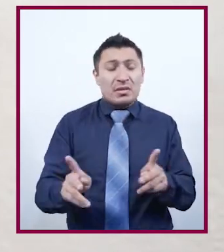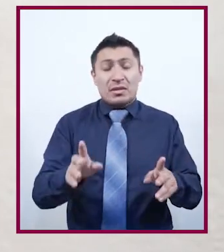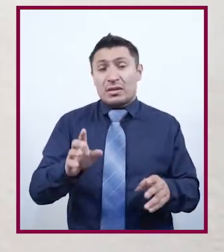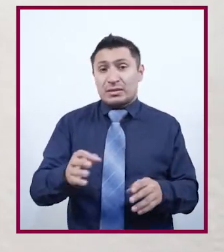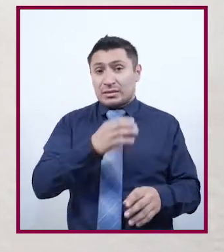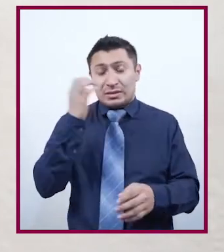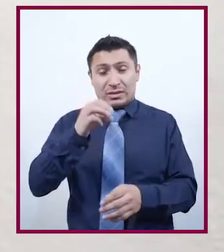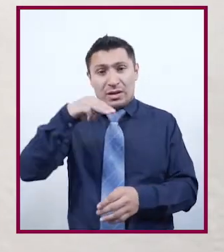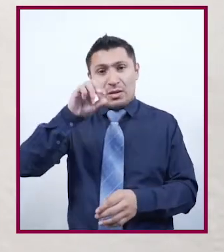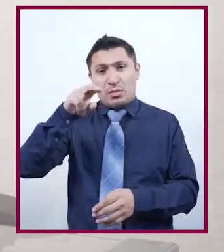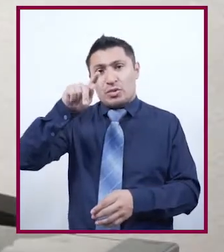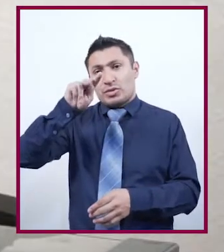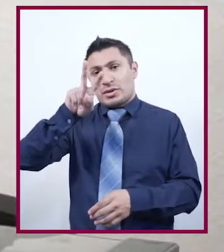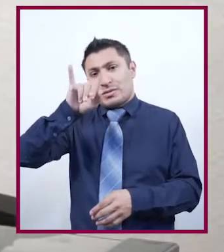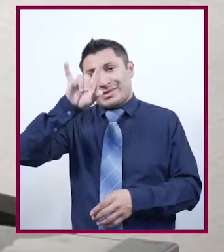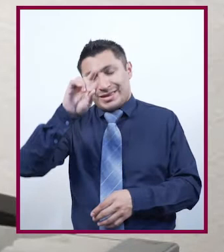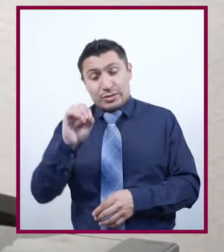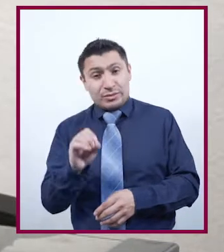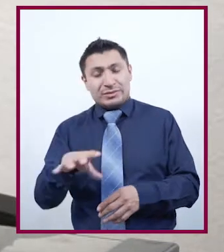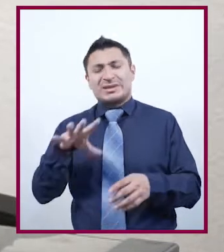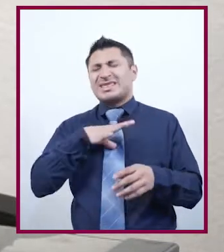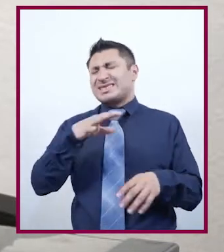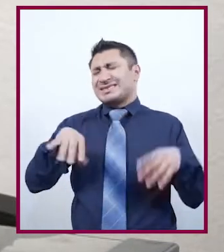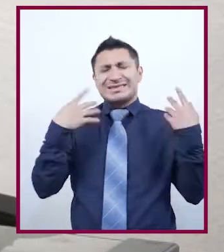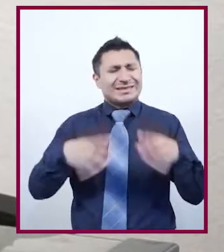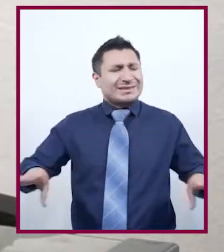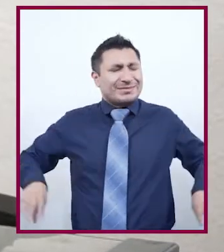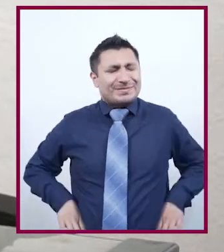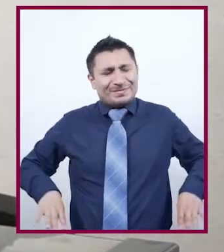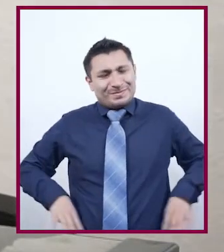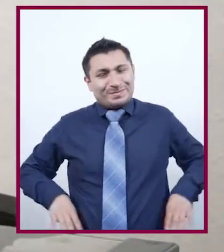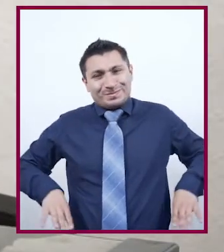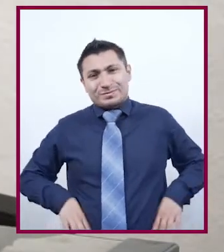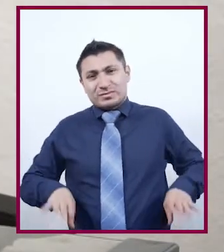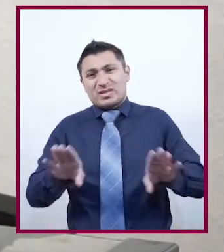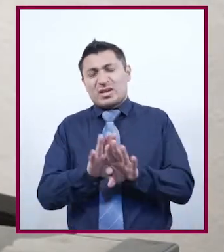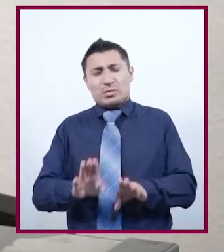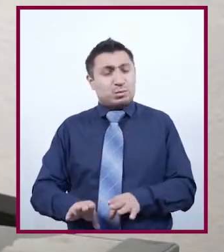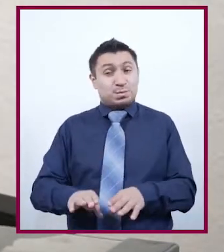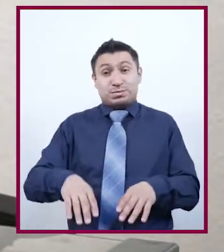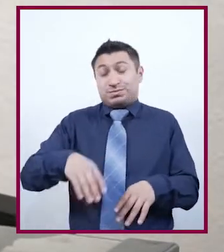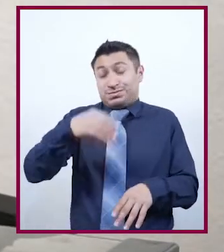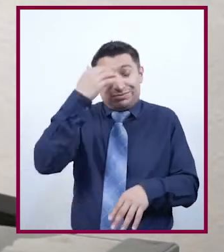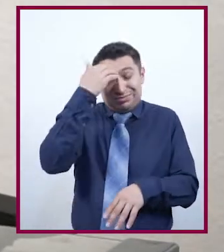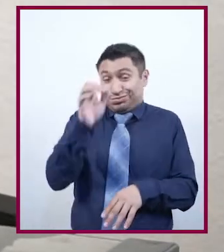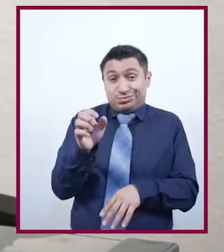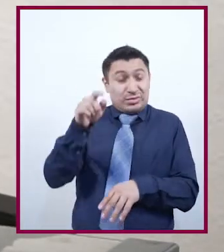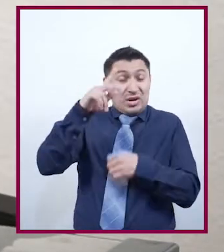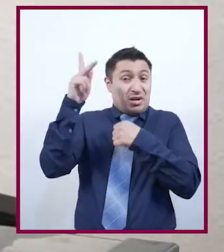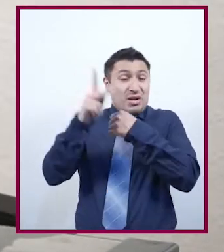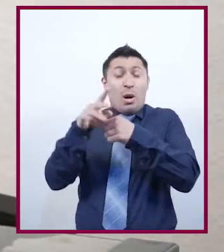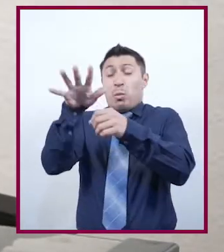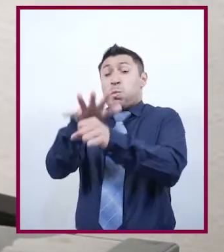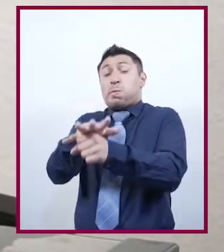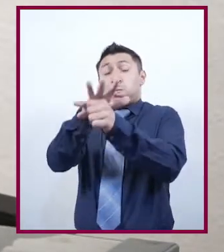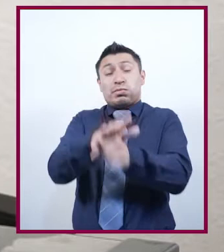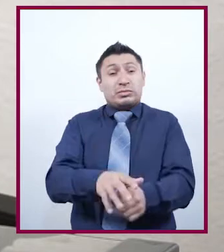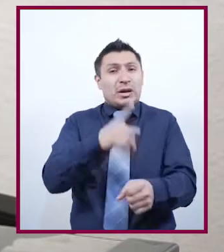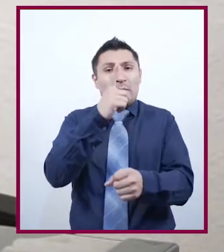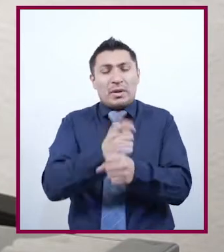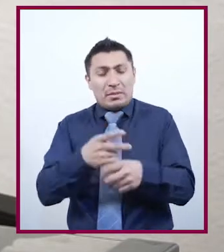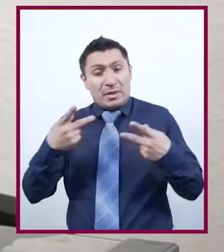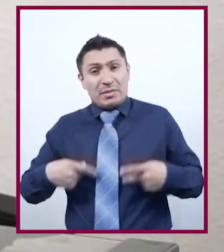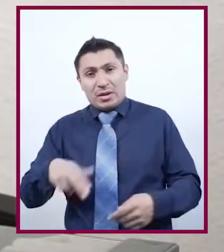periféricos de la ciudad de Montevideo. La represión adquirió características en actitudes desconocidas en el país. Los